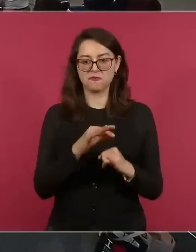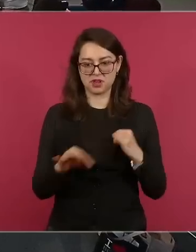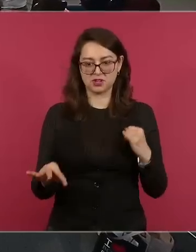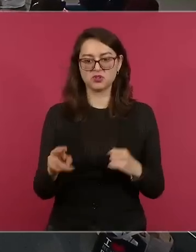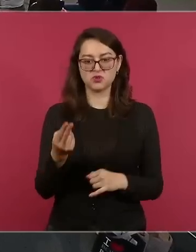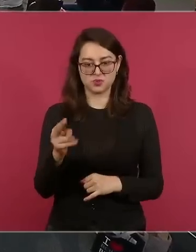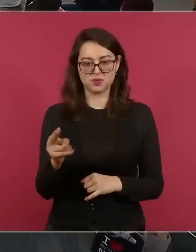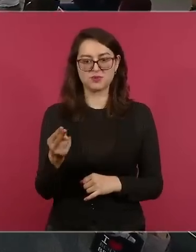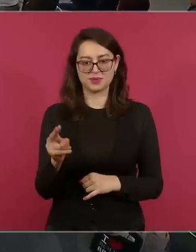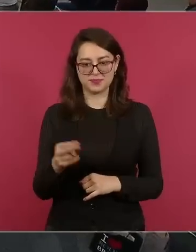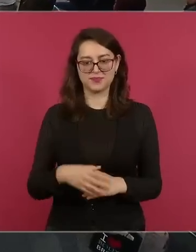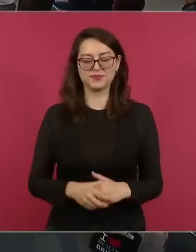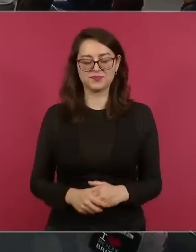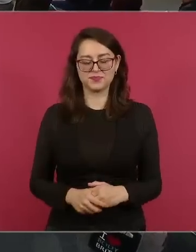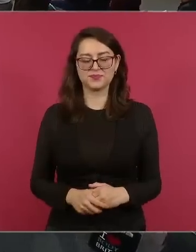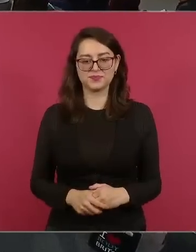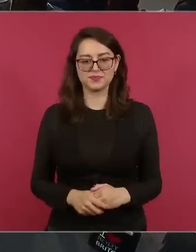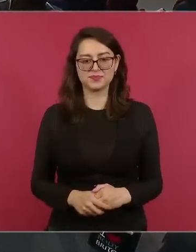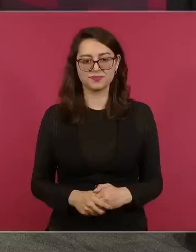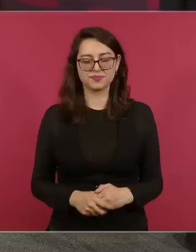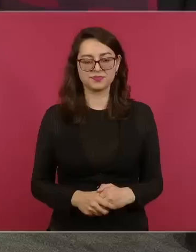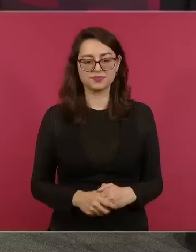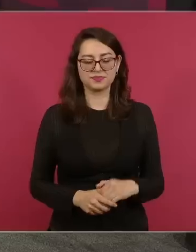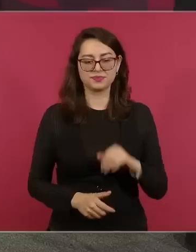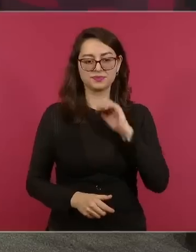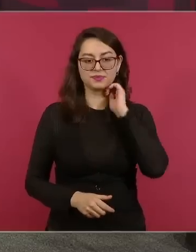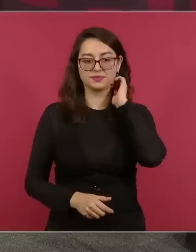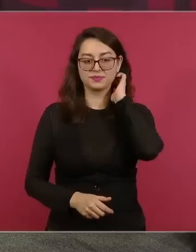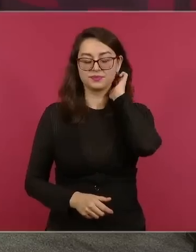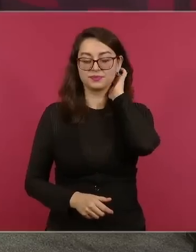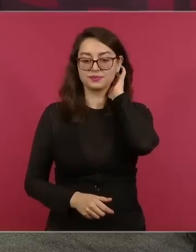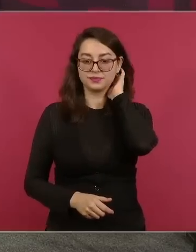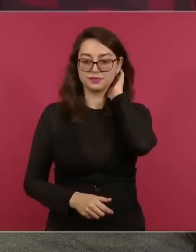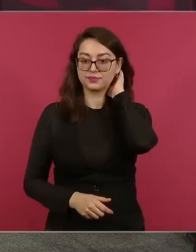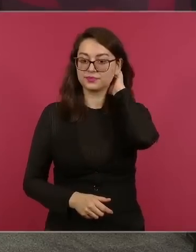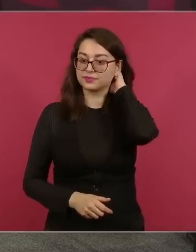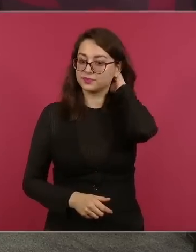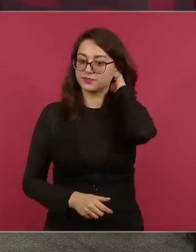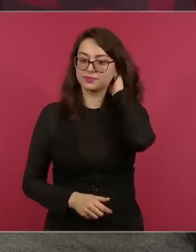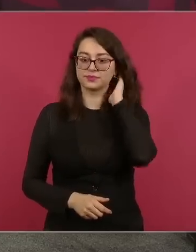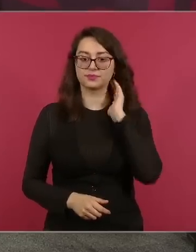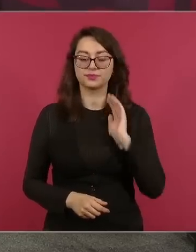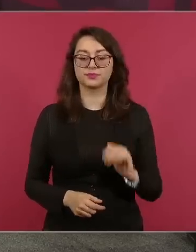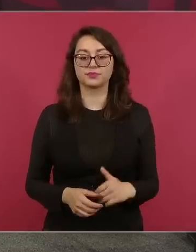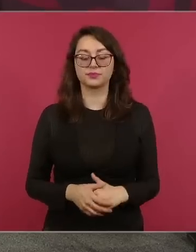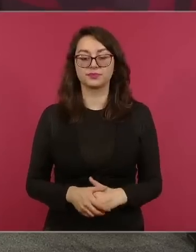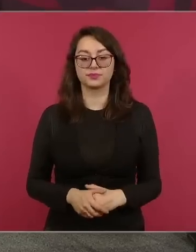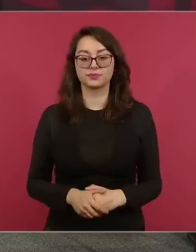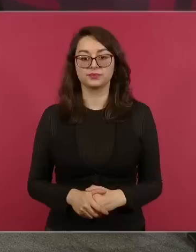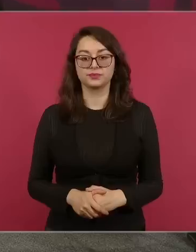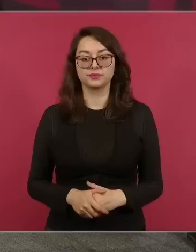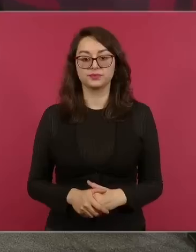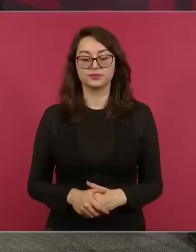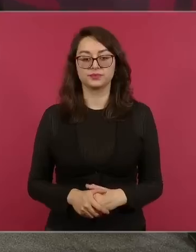de noviembre, ya se